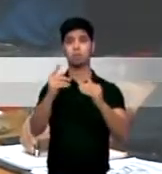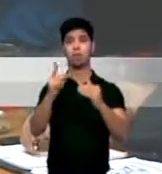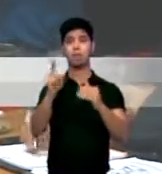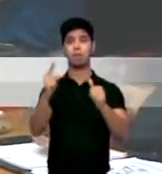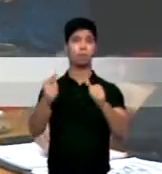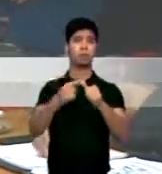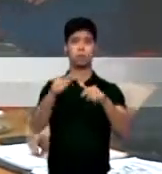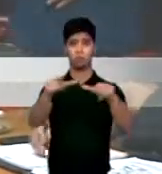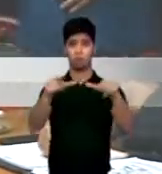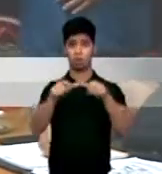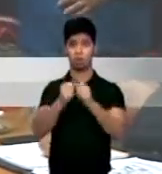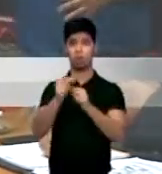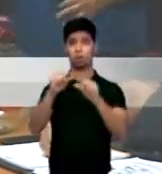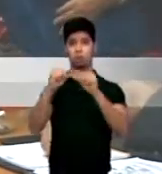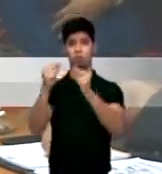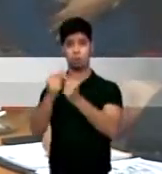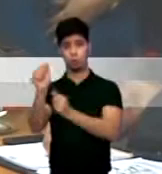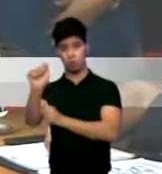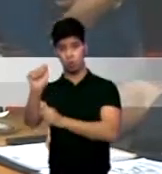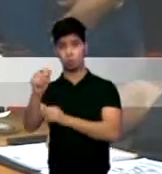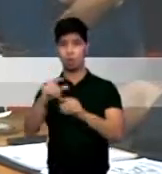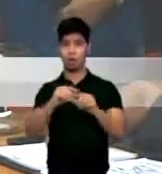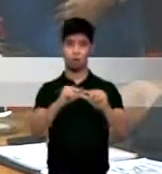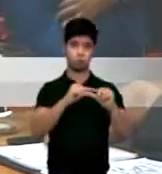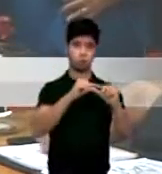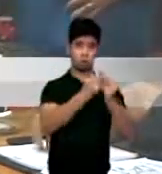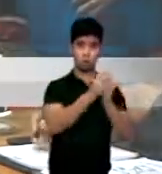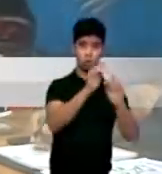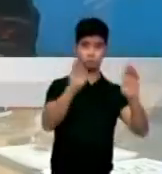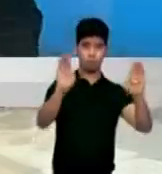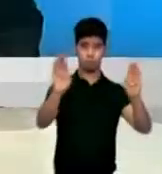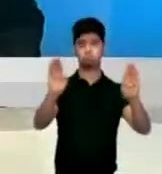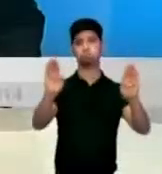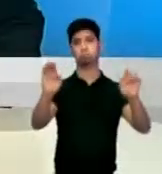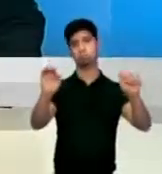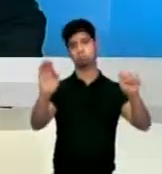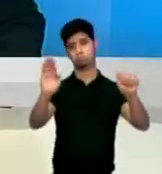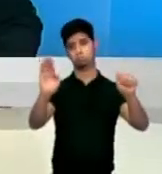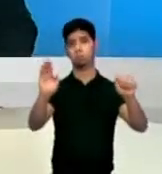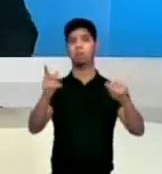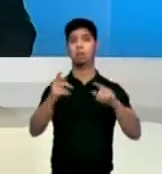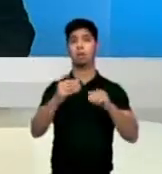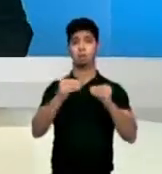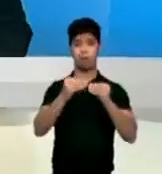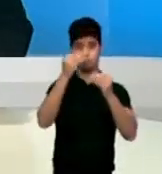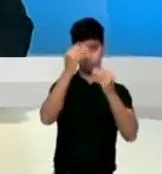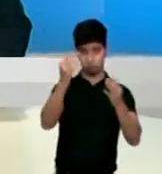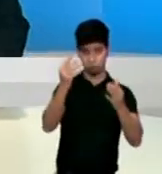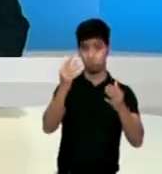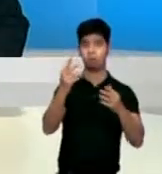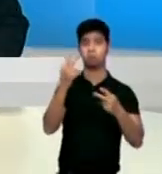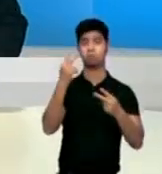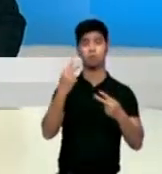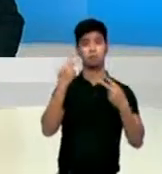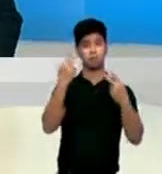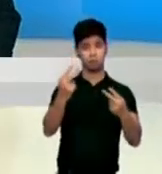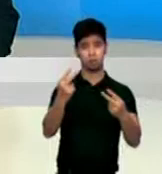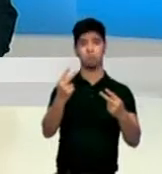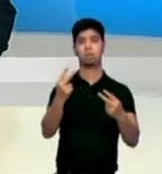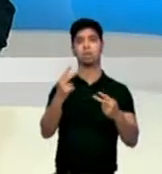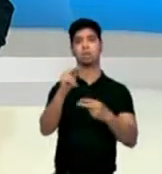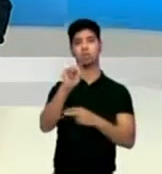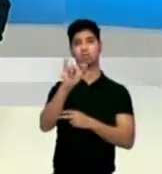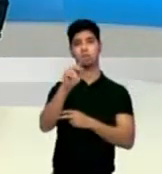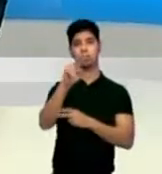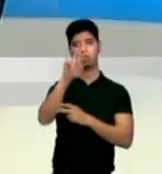A jugará contra el segundo del Grupo B y viceversa. Para ver estas y otras informaciones visite nuestra página noticia247